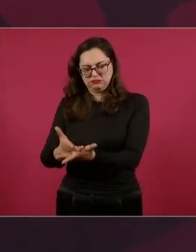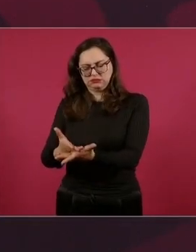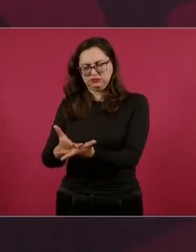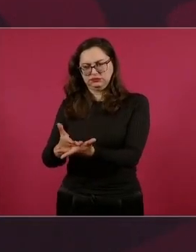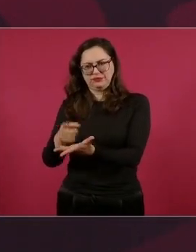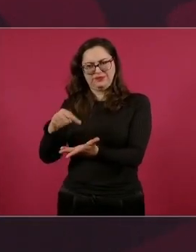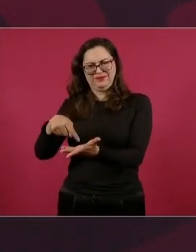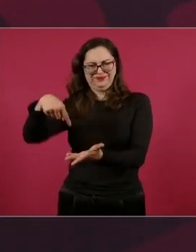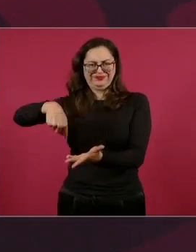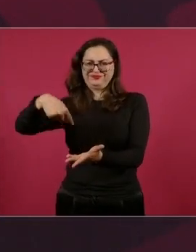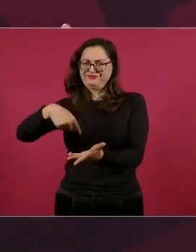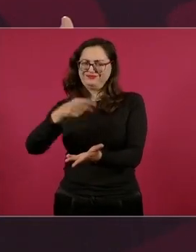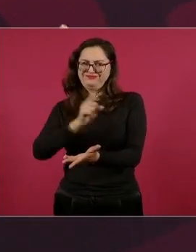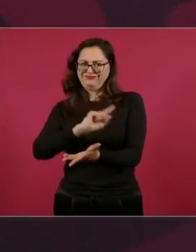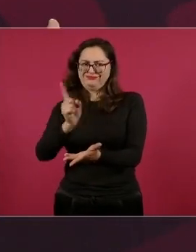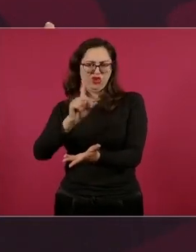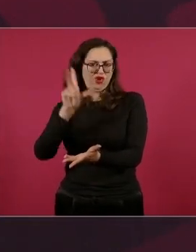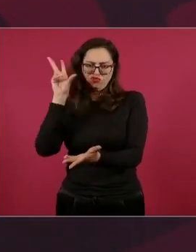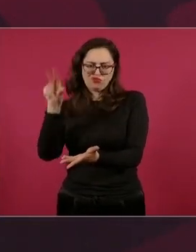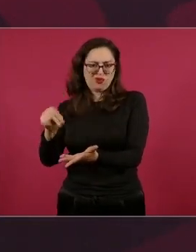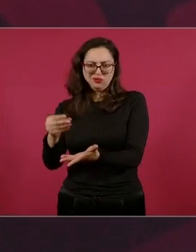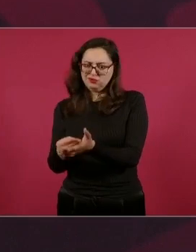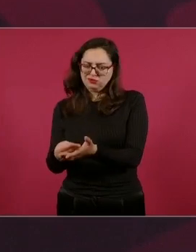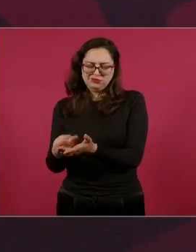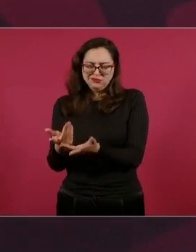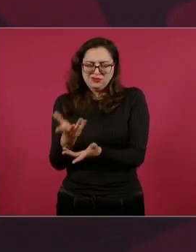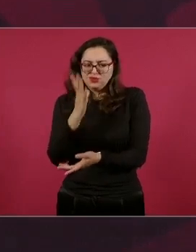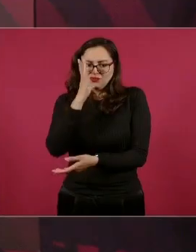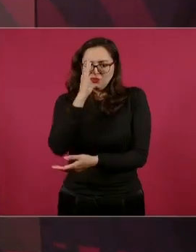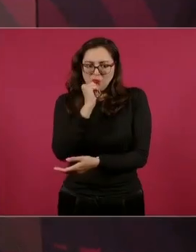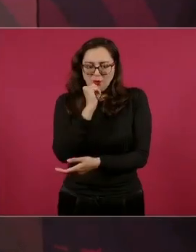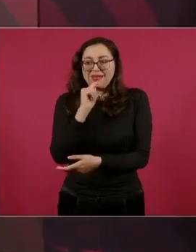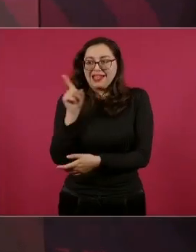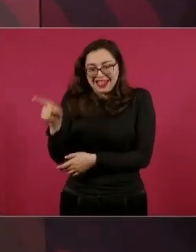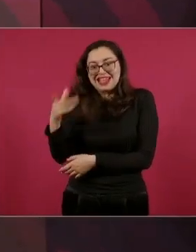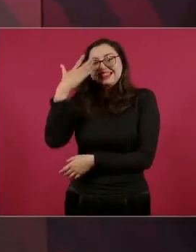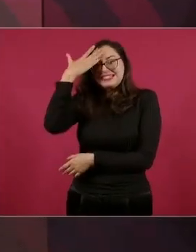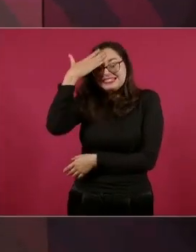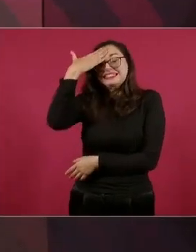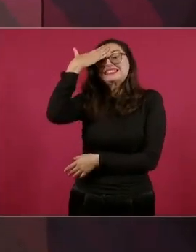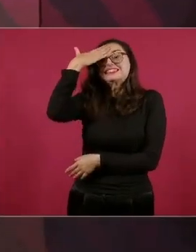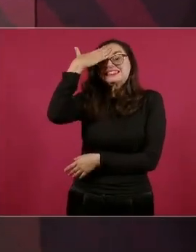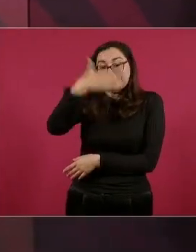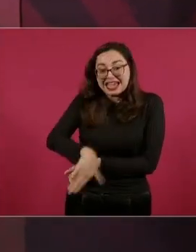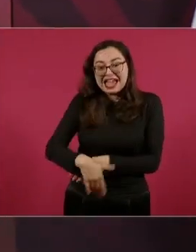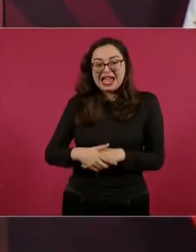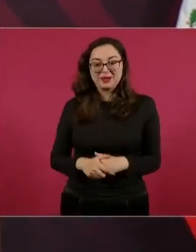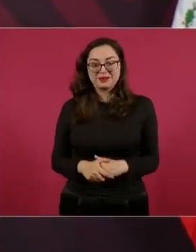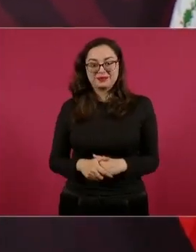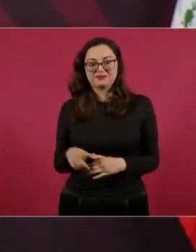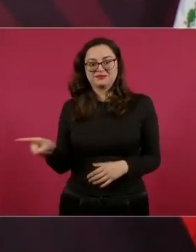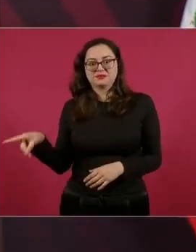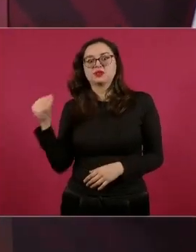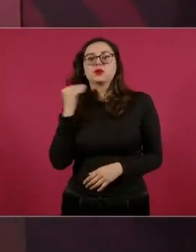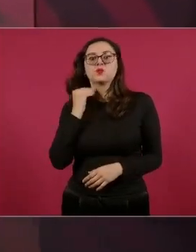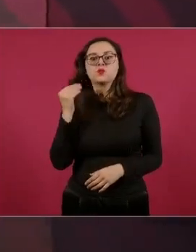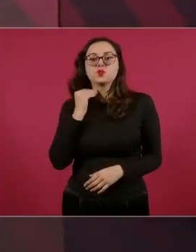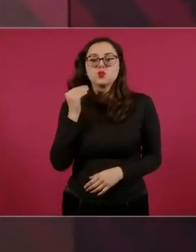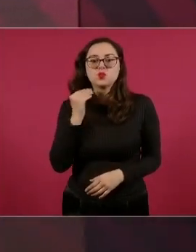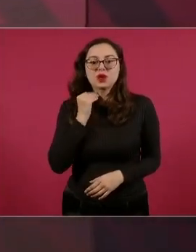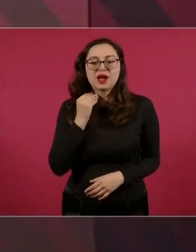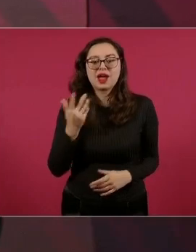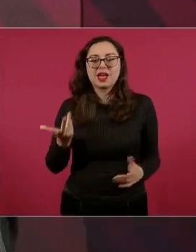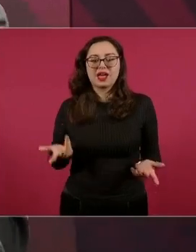sabe perfectamente porque es abogado y no se